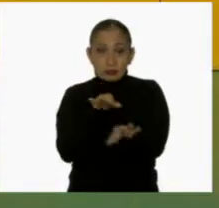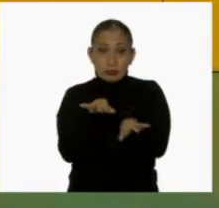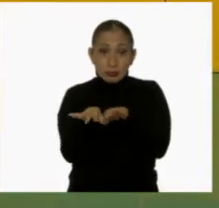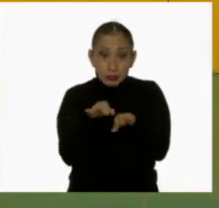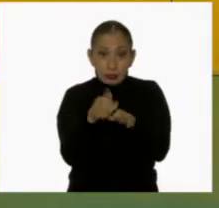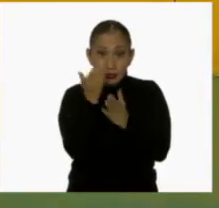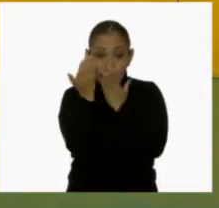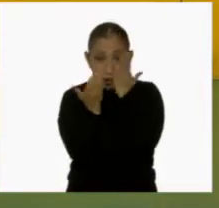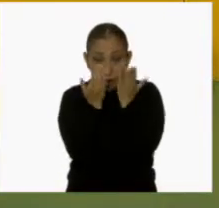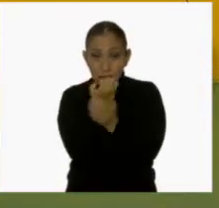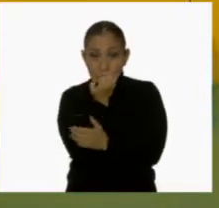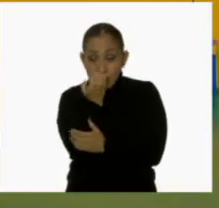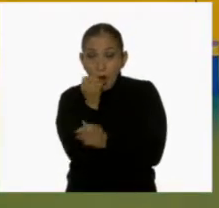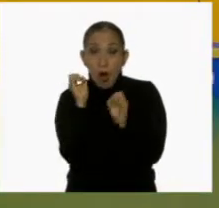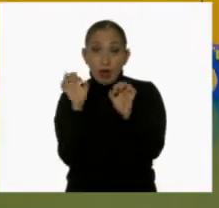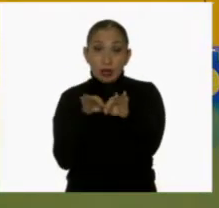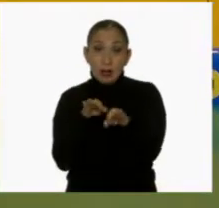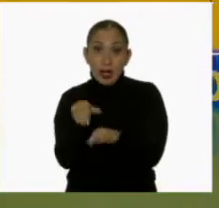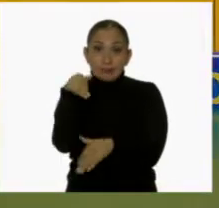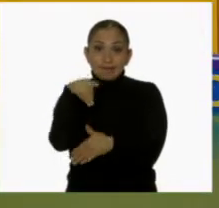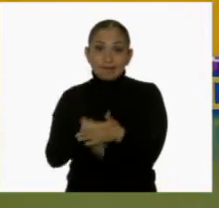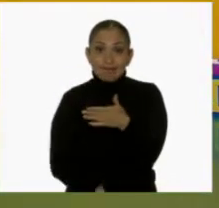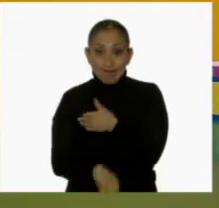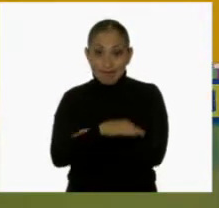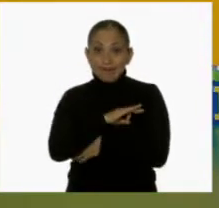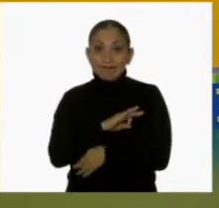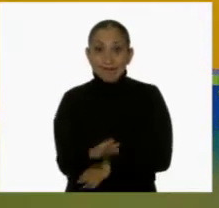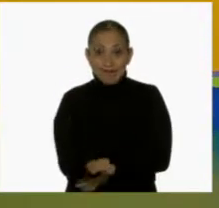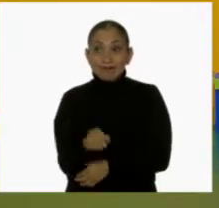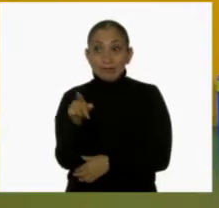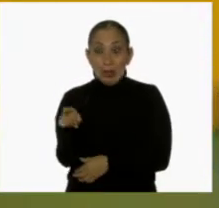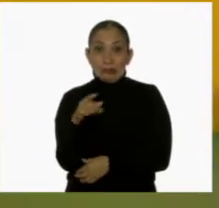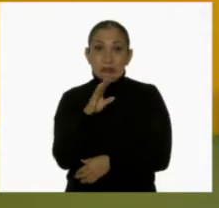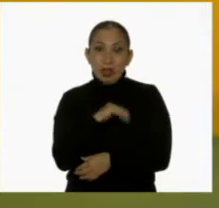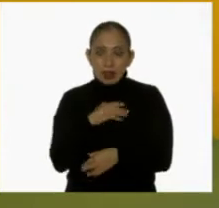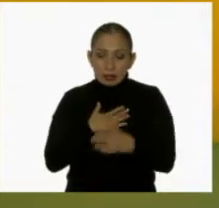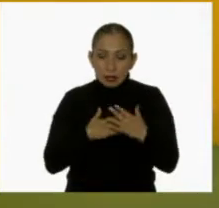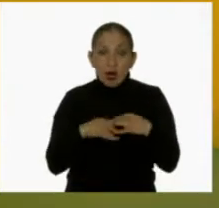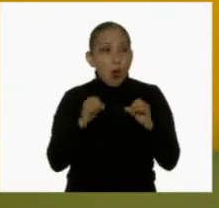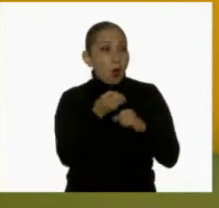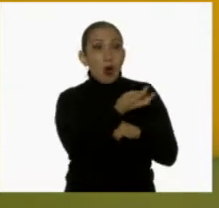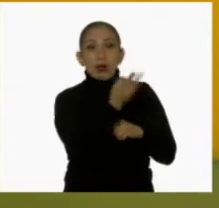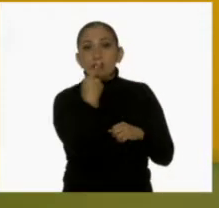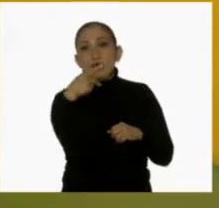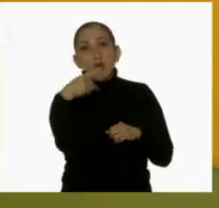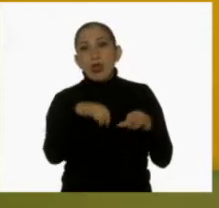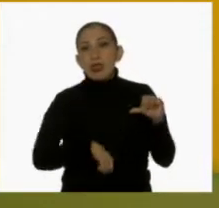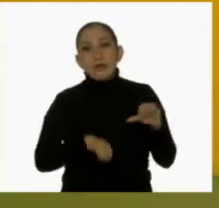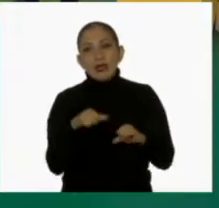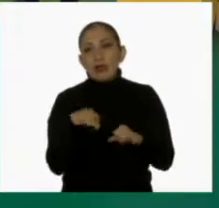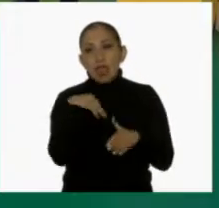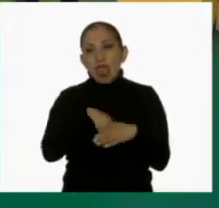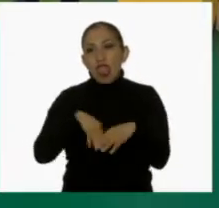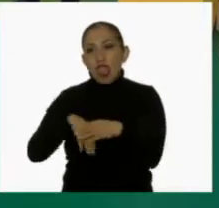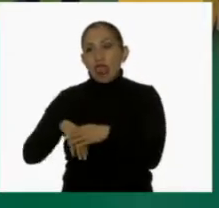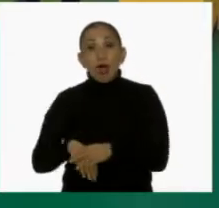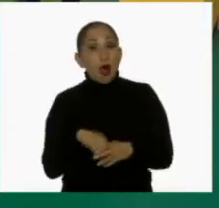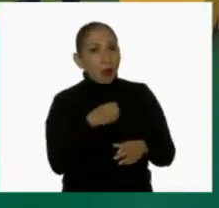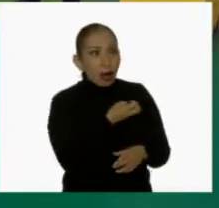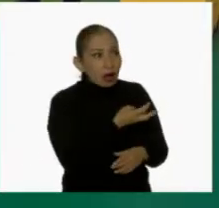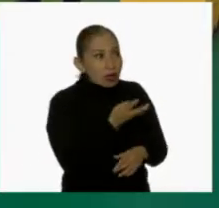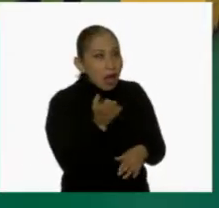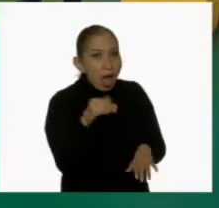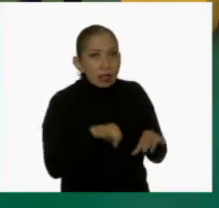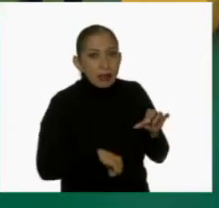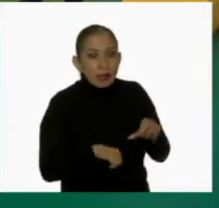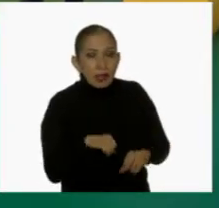escolar. En el trabajo también podría pasar esta situación, un mal rendimiento o en cualquiera de sus demás actividades. O en cualquiera de sus